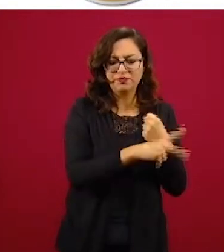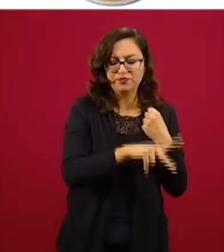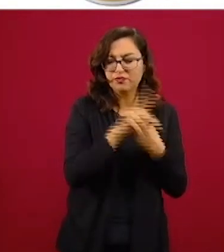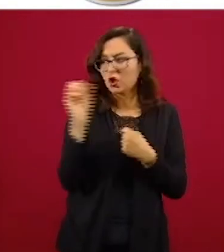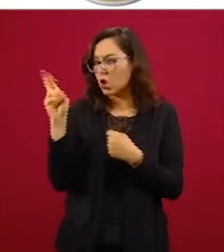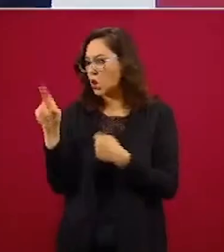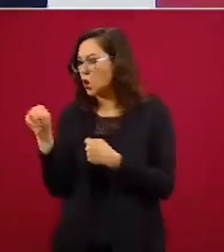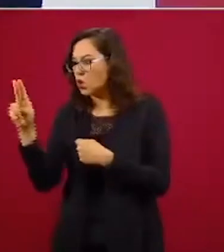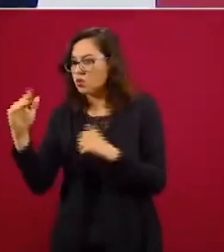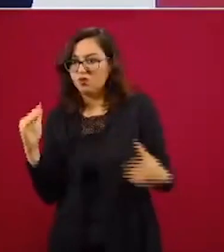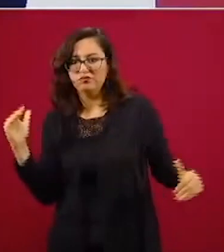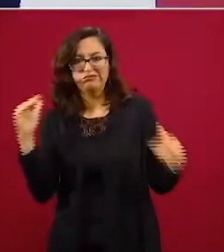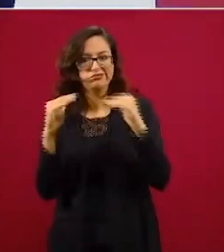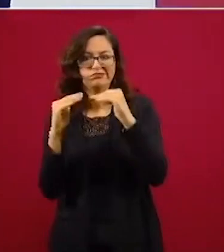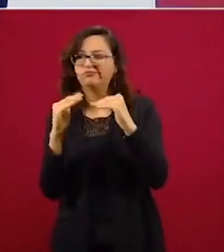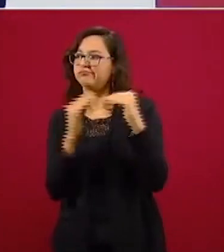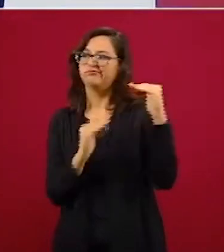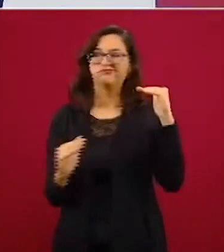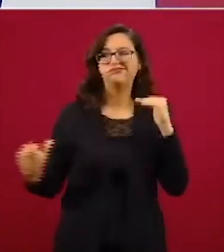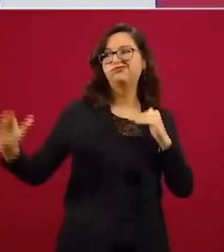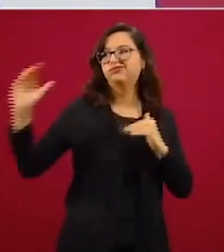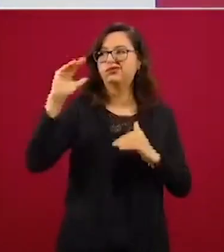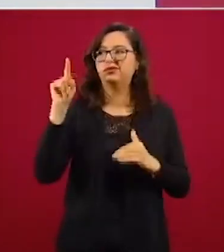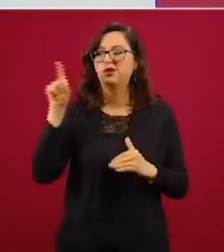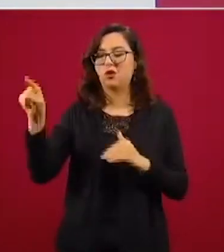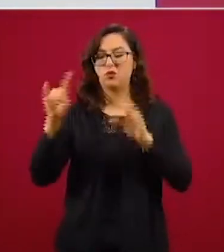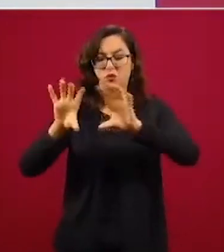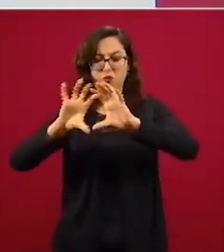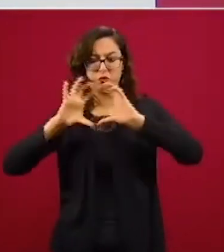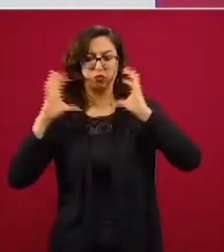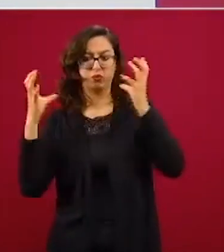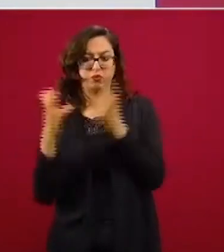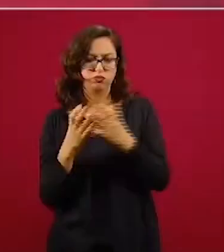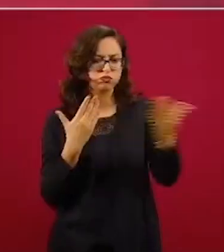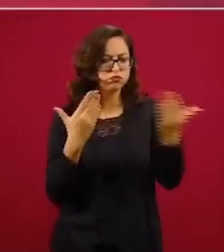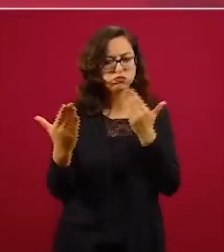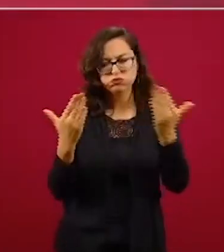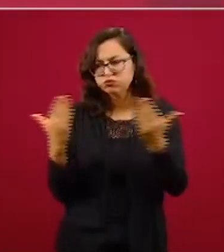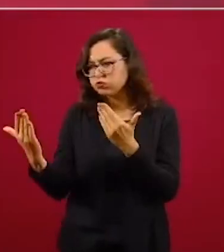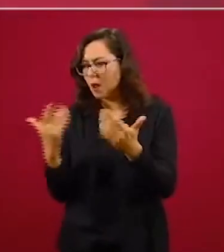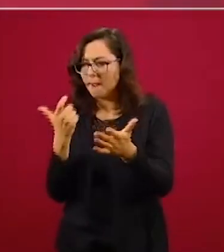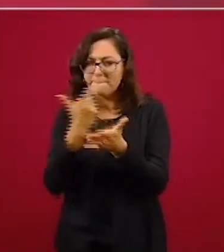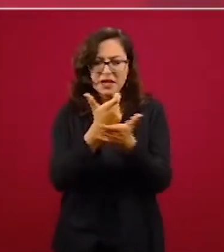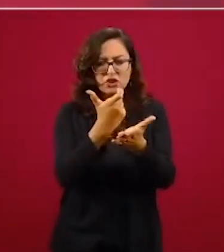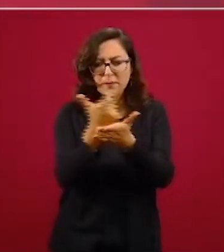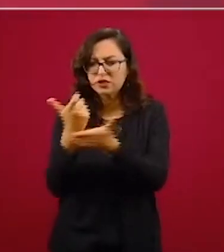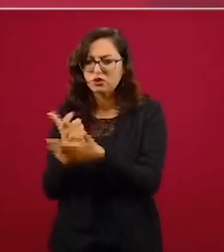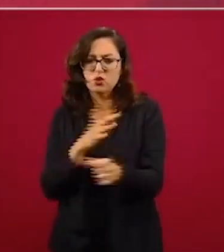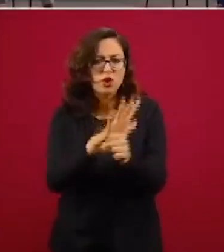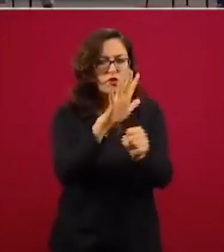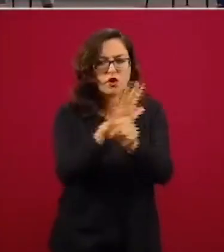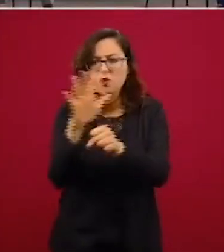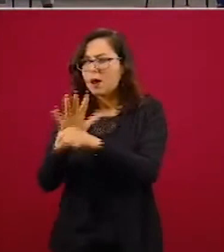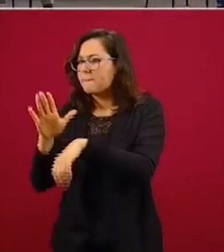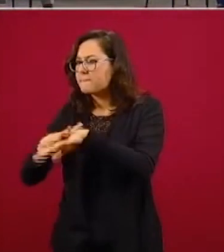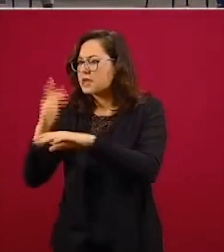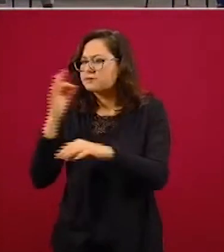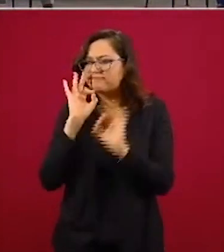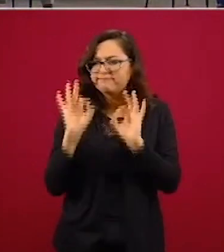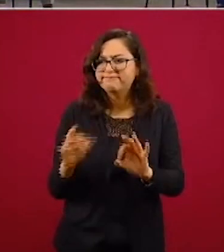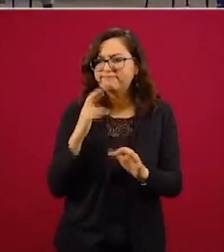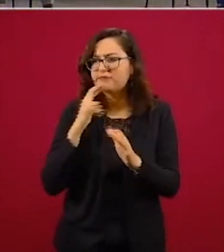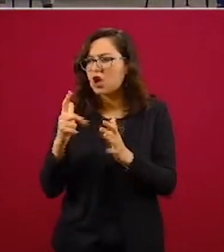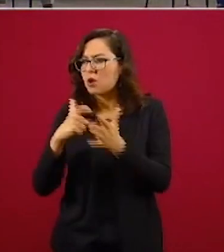los países de la región de las Américas, incluido México, podrán acceder a ellas a través de un precio negociado por el Fondo